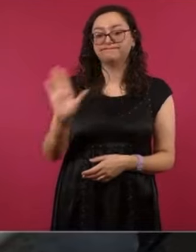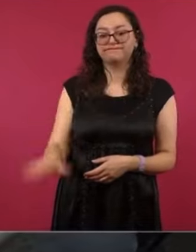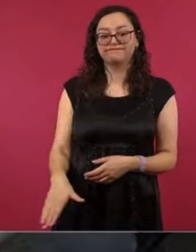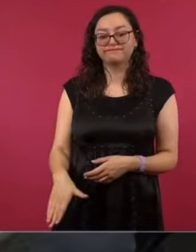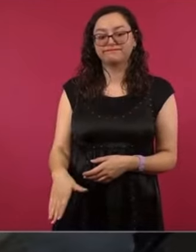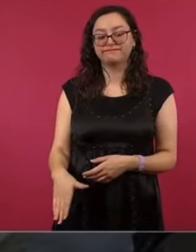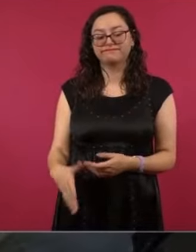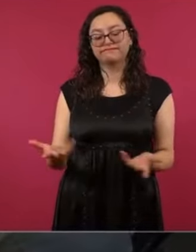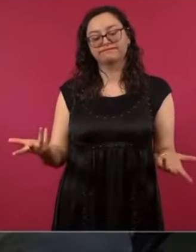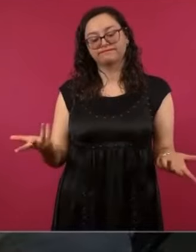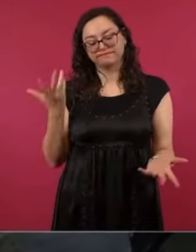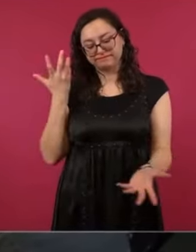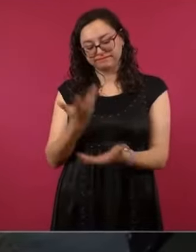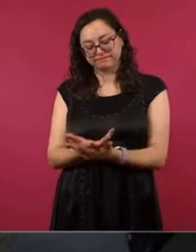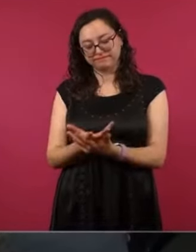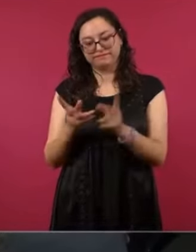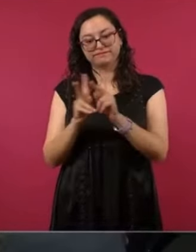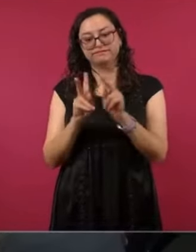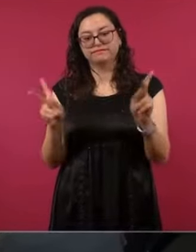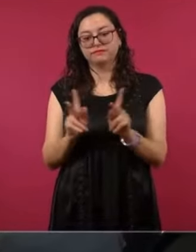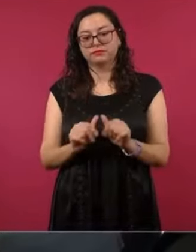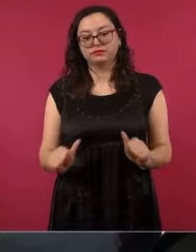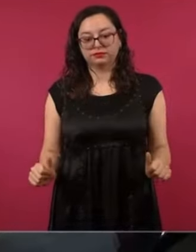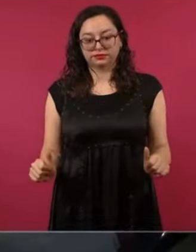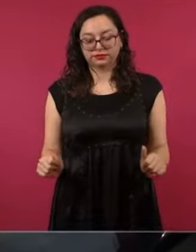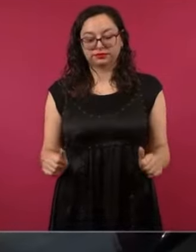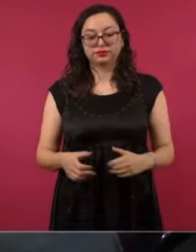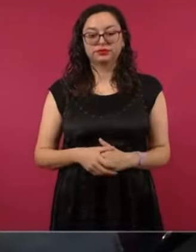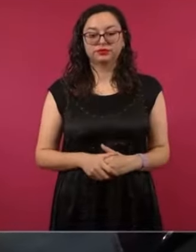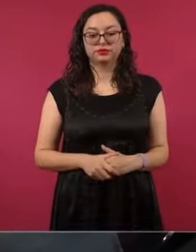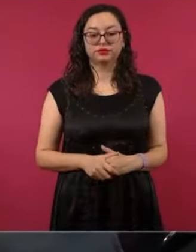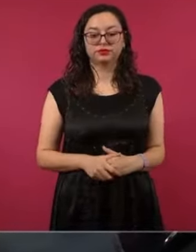Rosalinda.